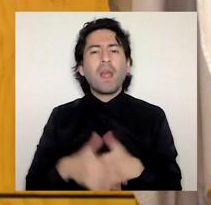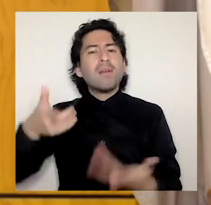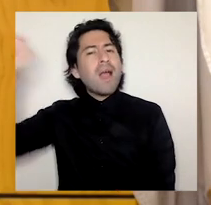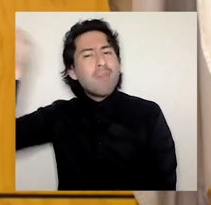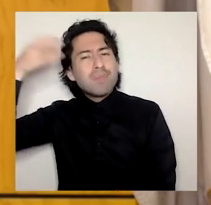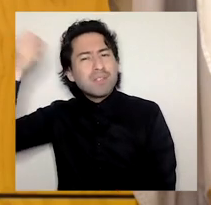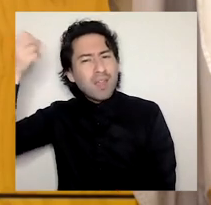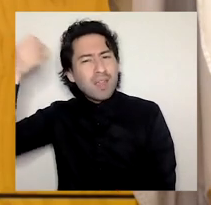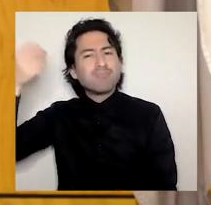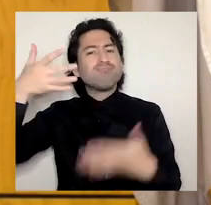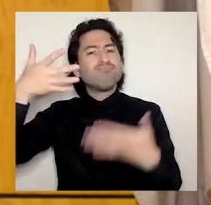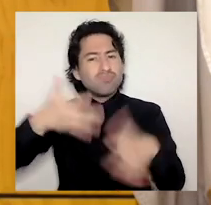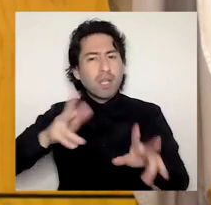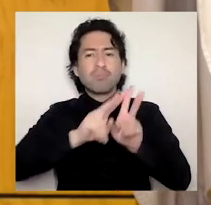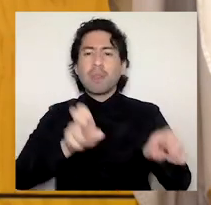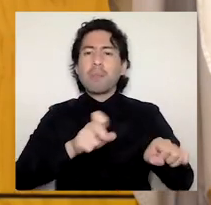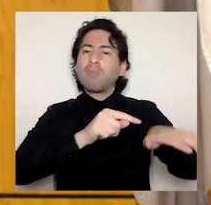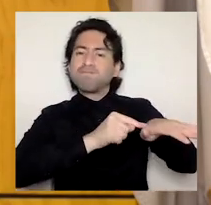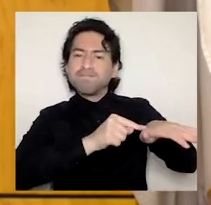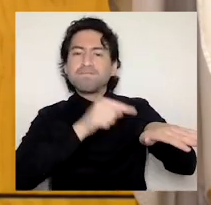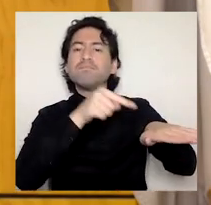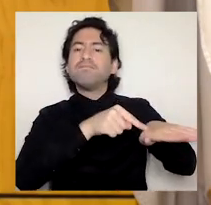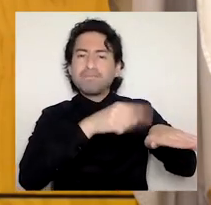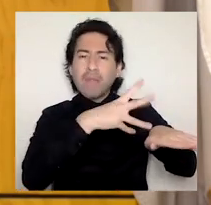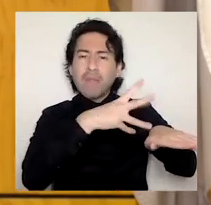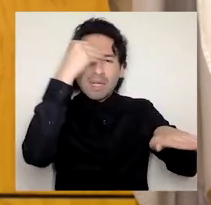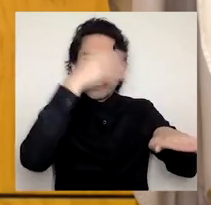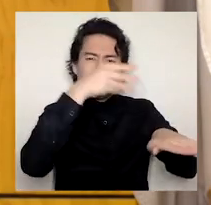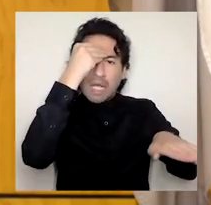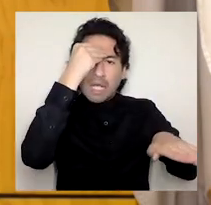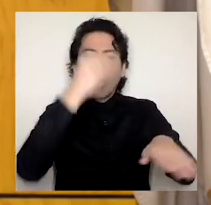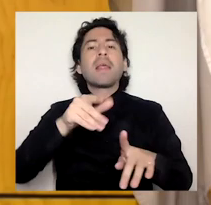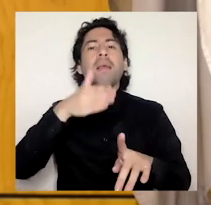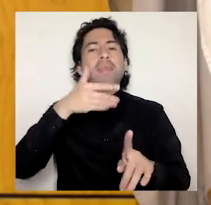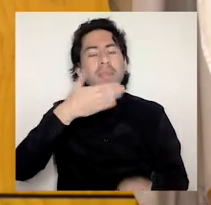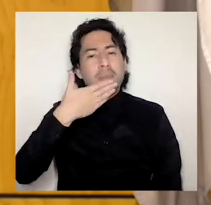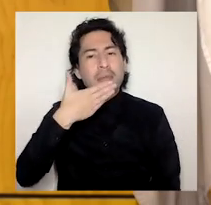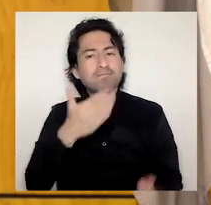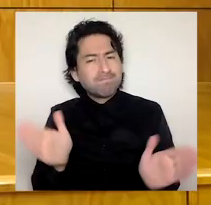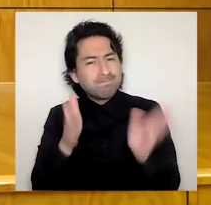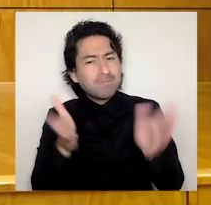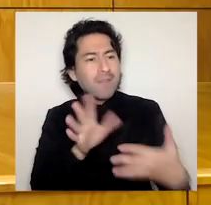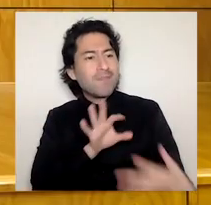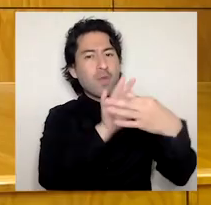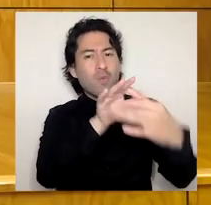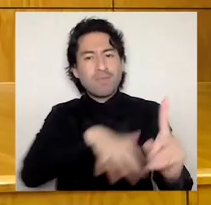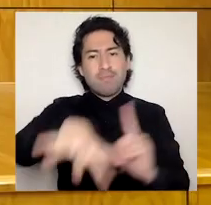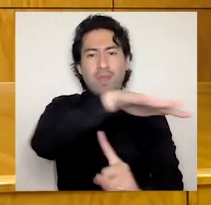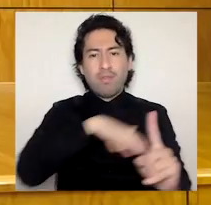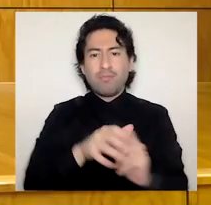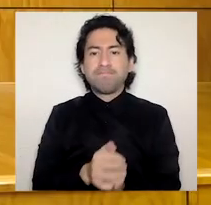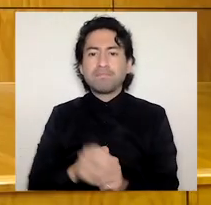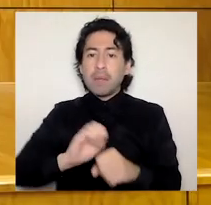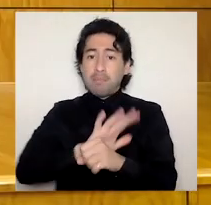Los aprendizajes logrados en virtualización también favorecieron la vinculación con el medio. A